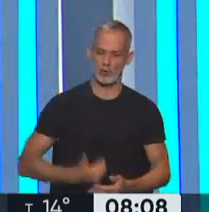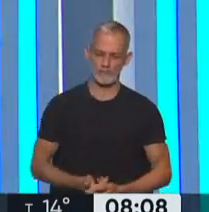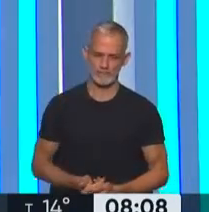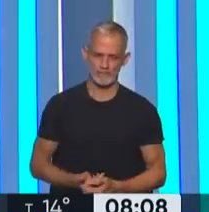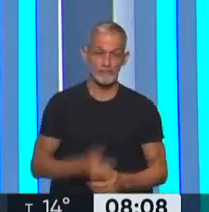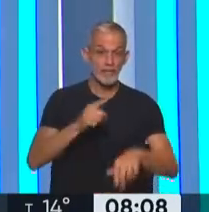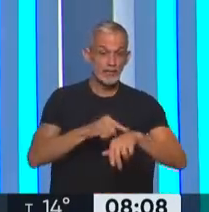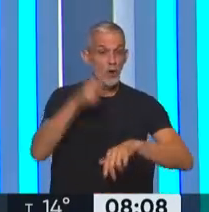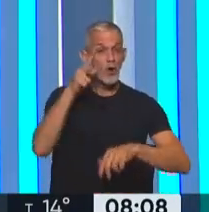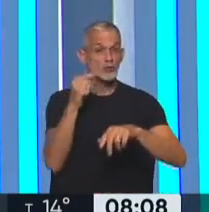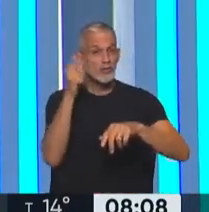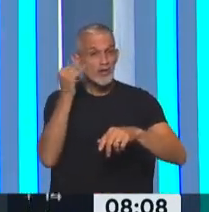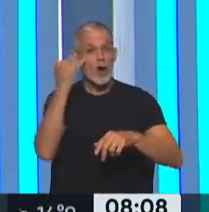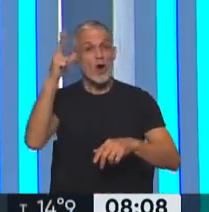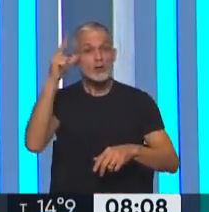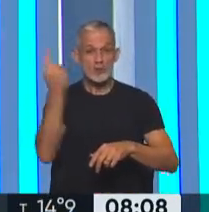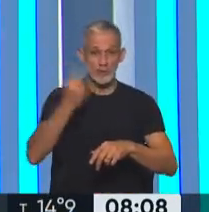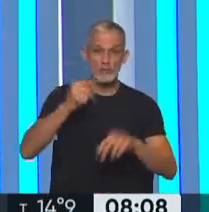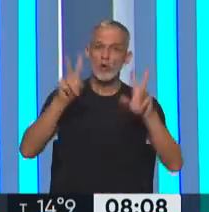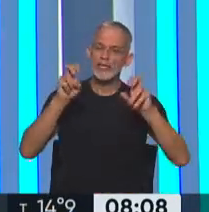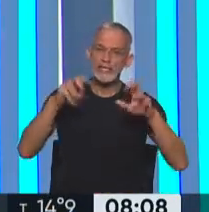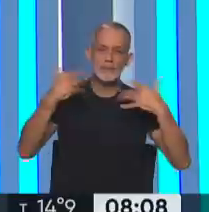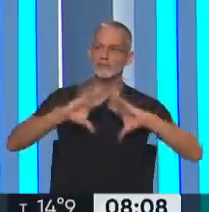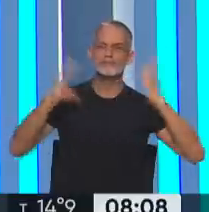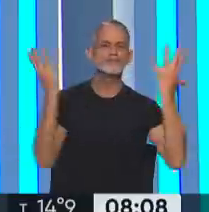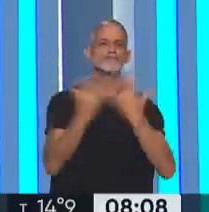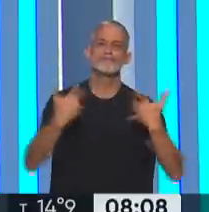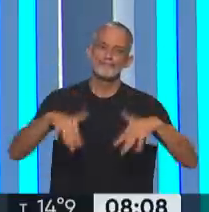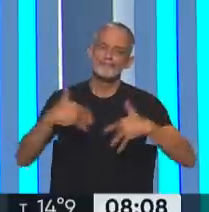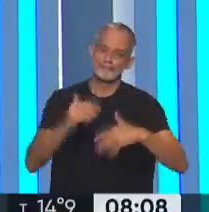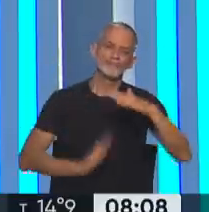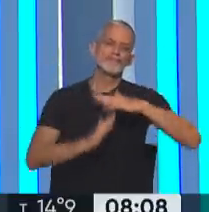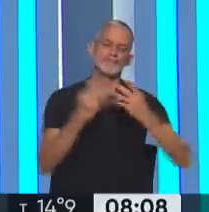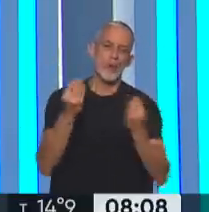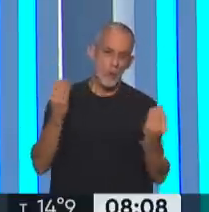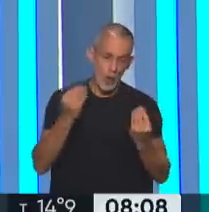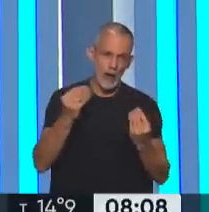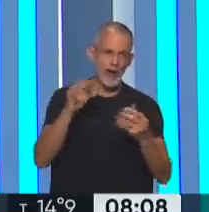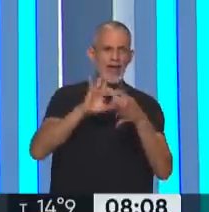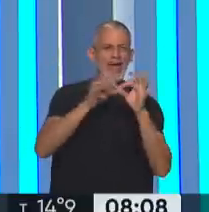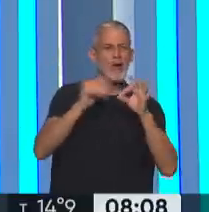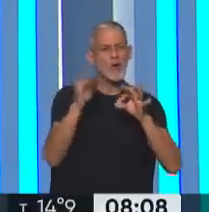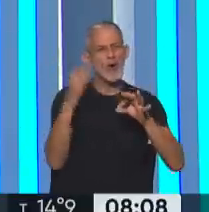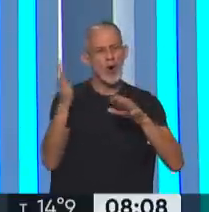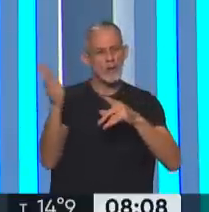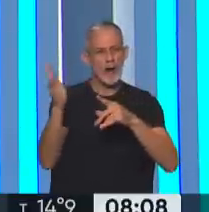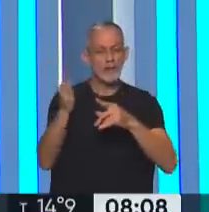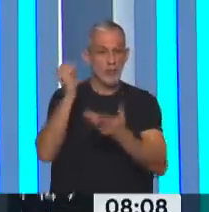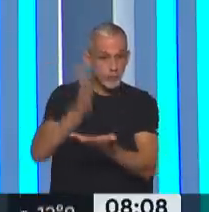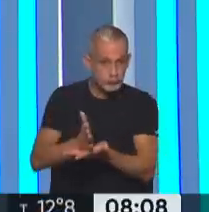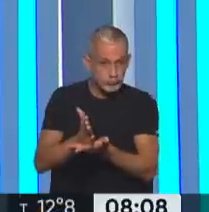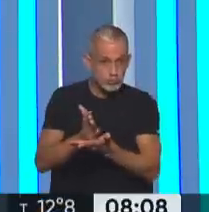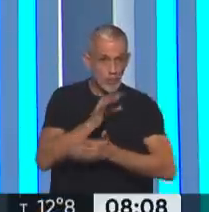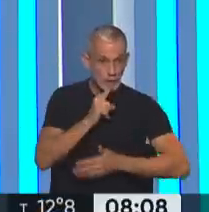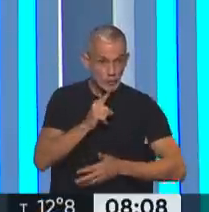A esta hora, 8 de la mañana, 8 minutos, hablamos de uno de los temas internacionales por excelencia, la situación en el este europeo y nuevas sanciones